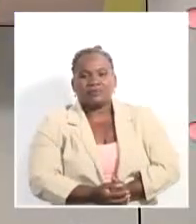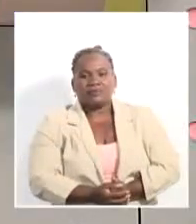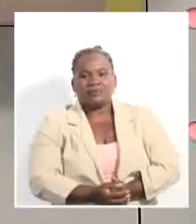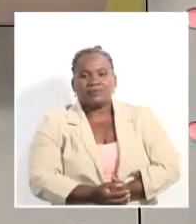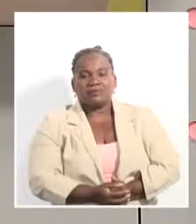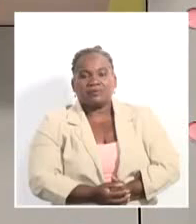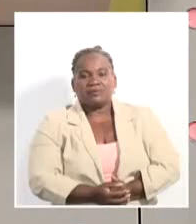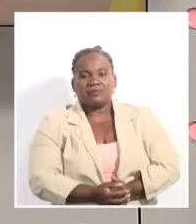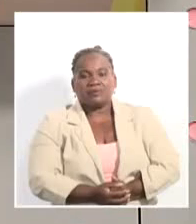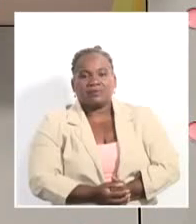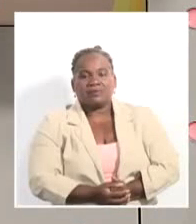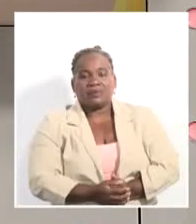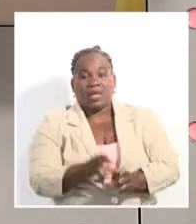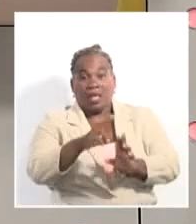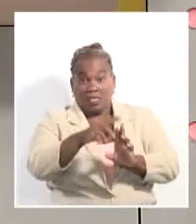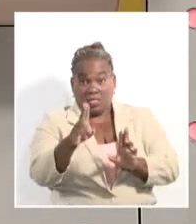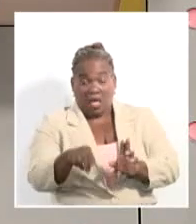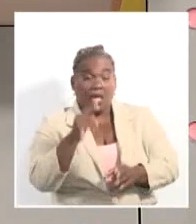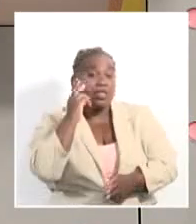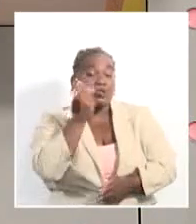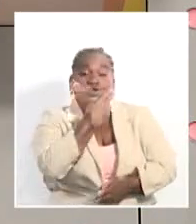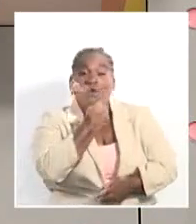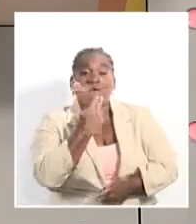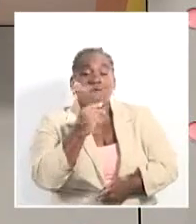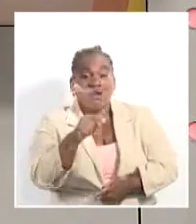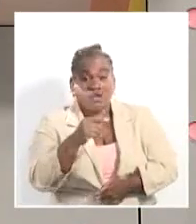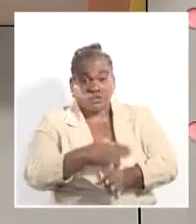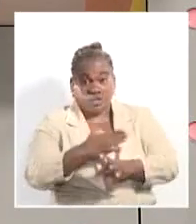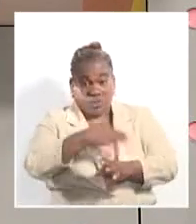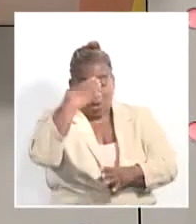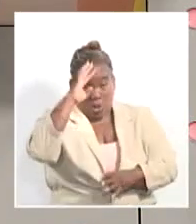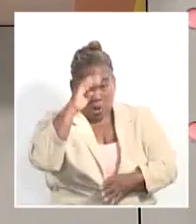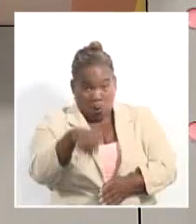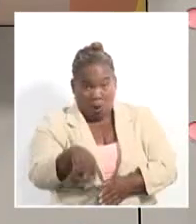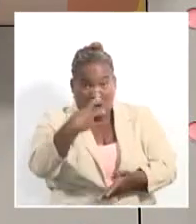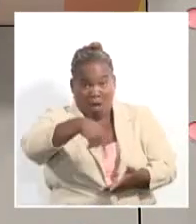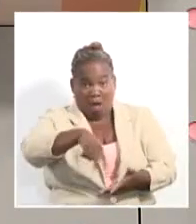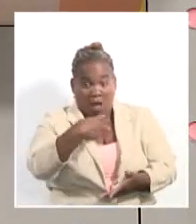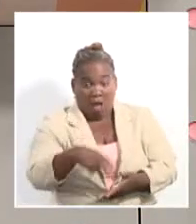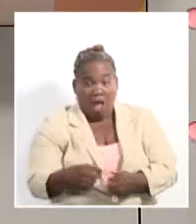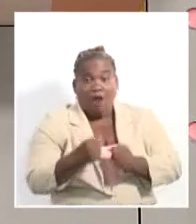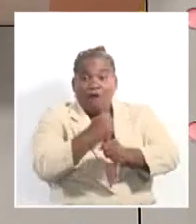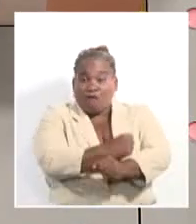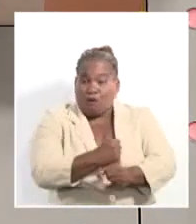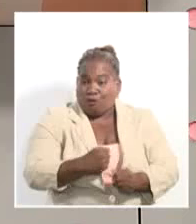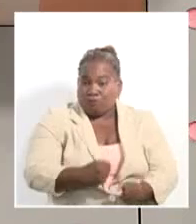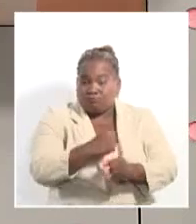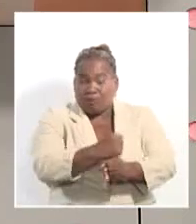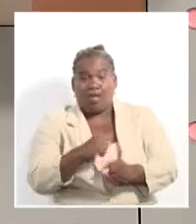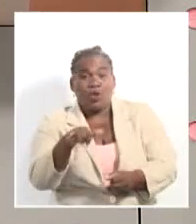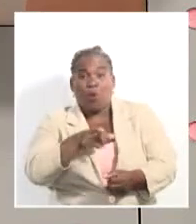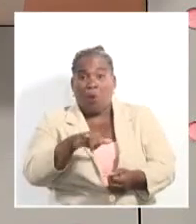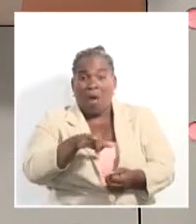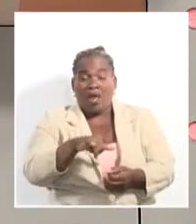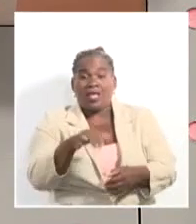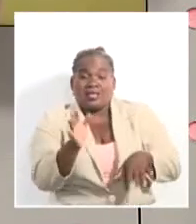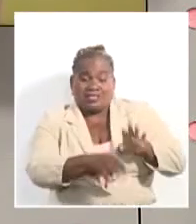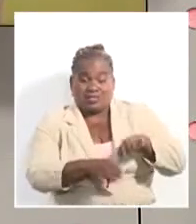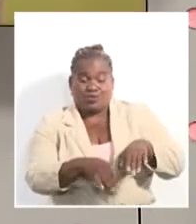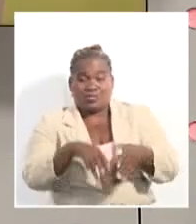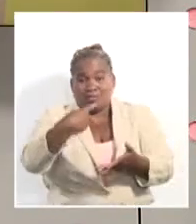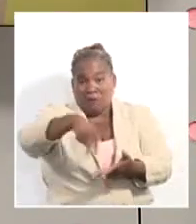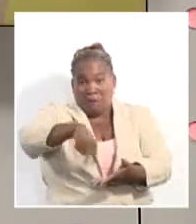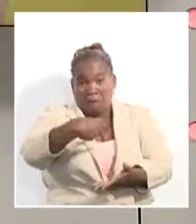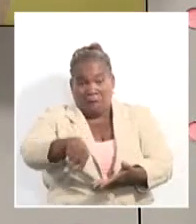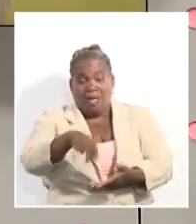Y en el Teatro Martí de Santiago de Cuba, el ballet folclórico de Oriente, estrenó la obra Como se toca, se baila. La periodista Karina